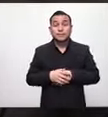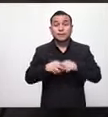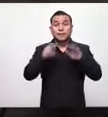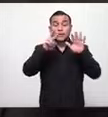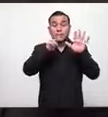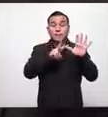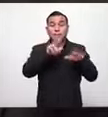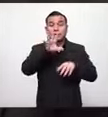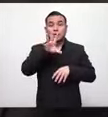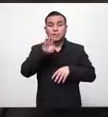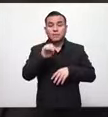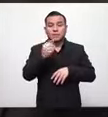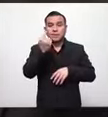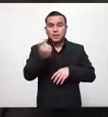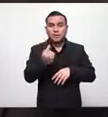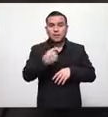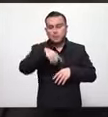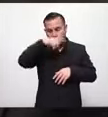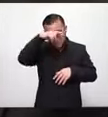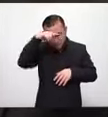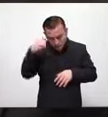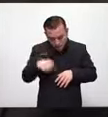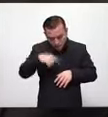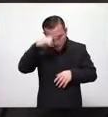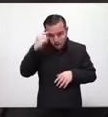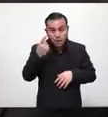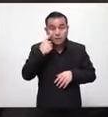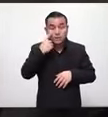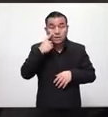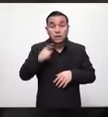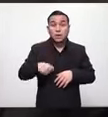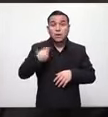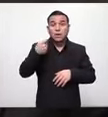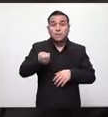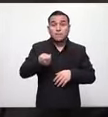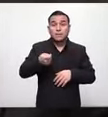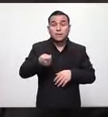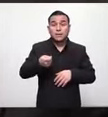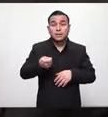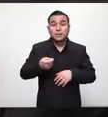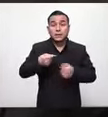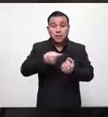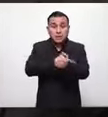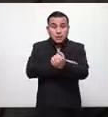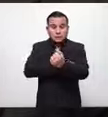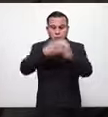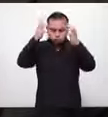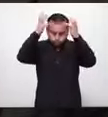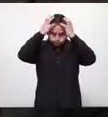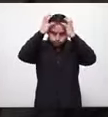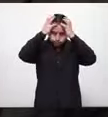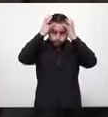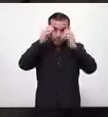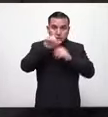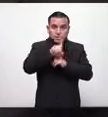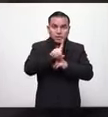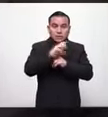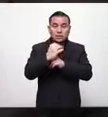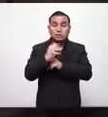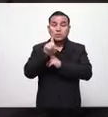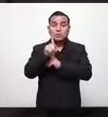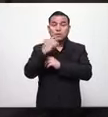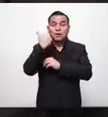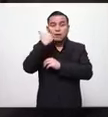750 empleados del hospital psiquiátrico 101 pacientes positivos